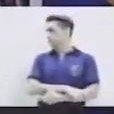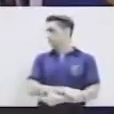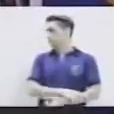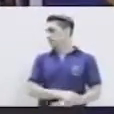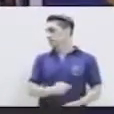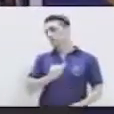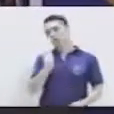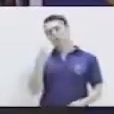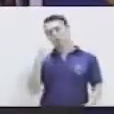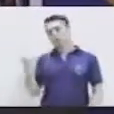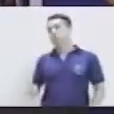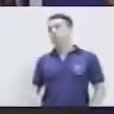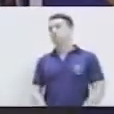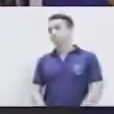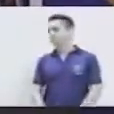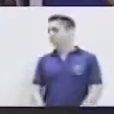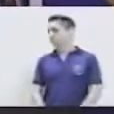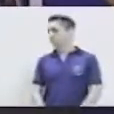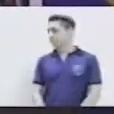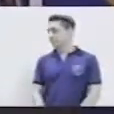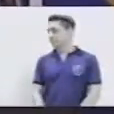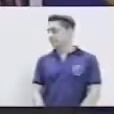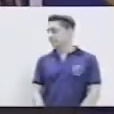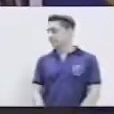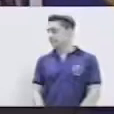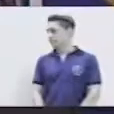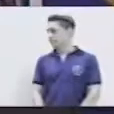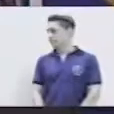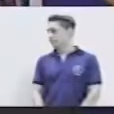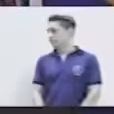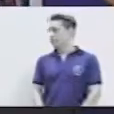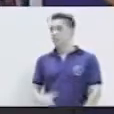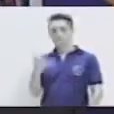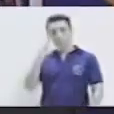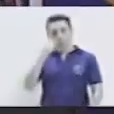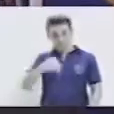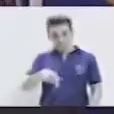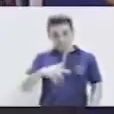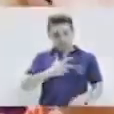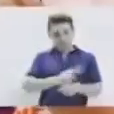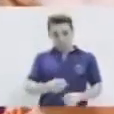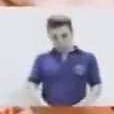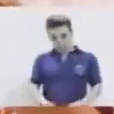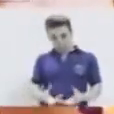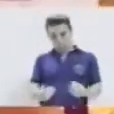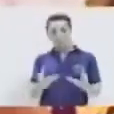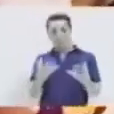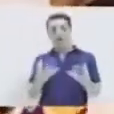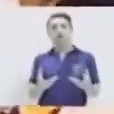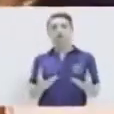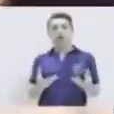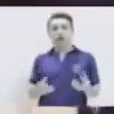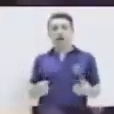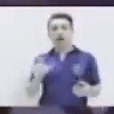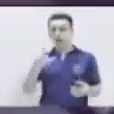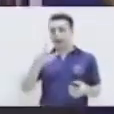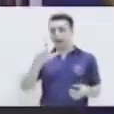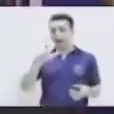Veamos qué otra nos trae. Algo muy lindo que se cultiva aquí en Guatemala. ¡Clavel!